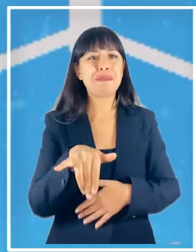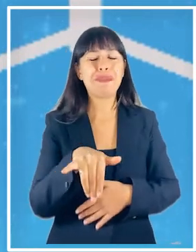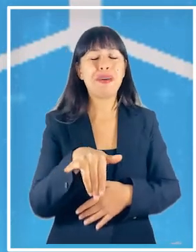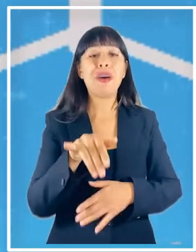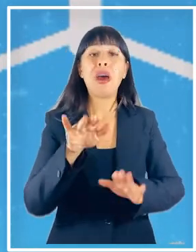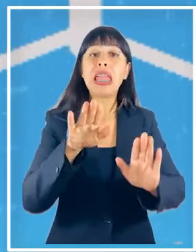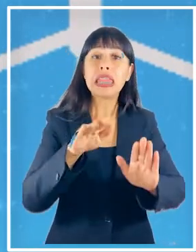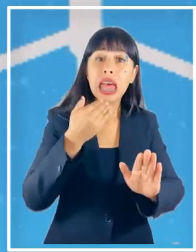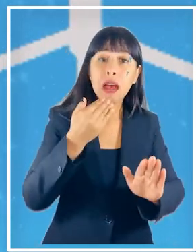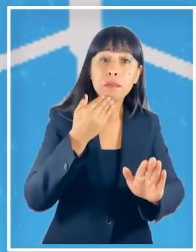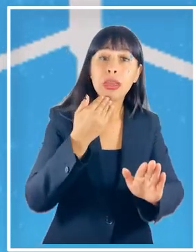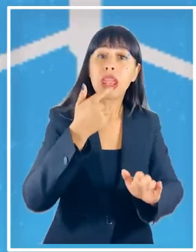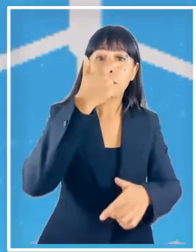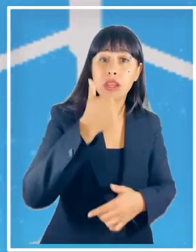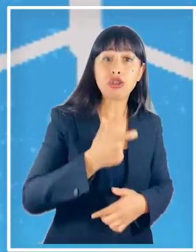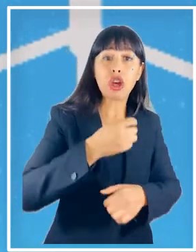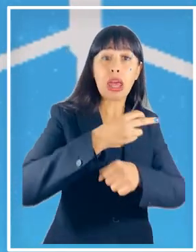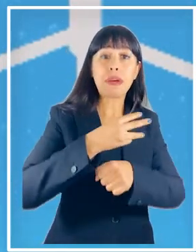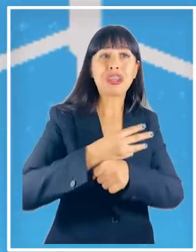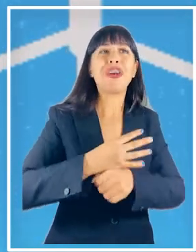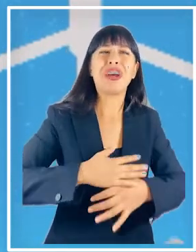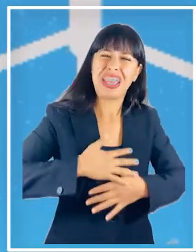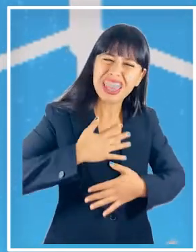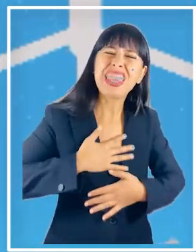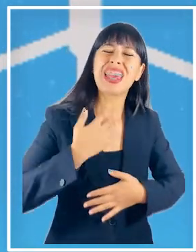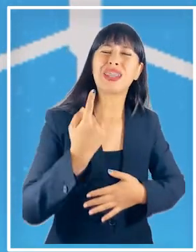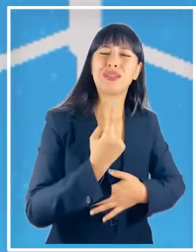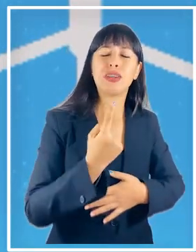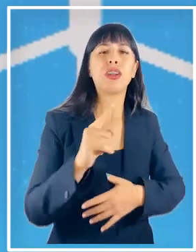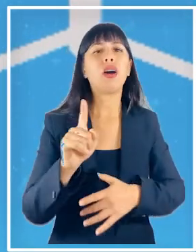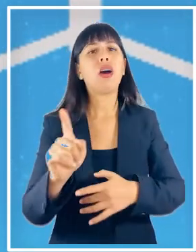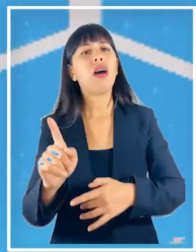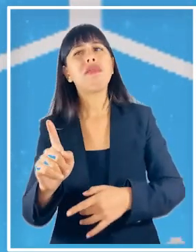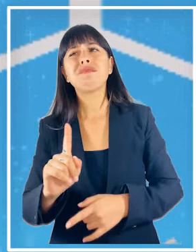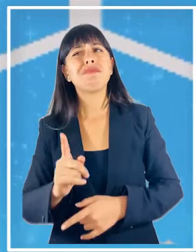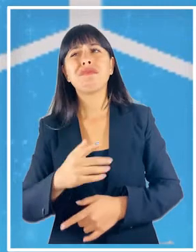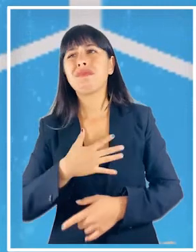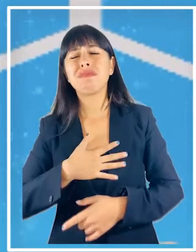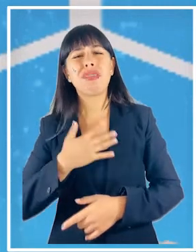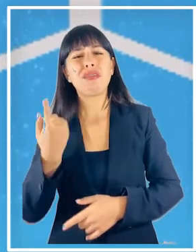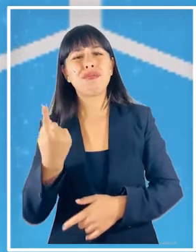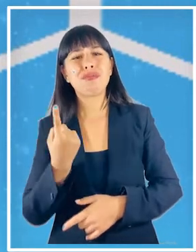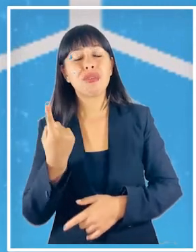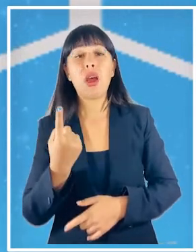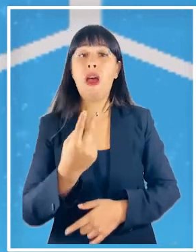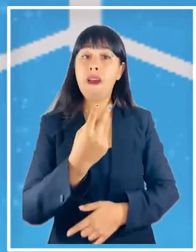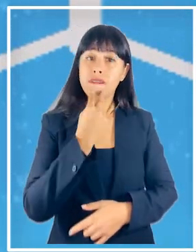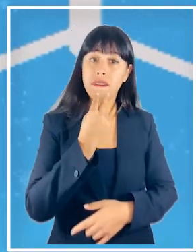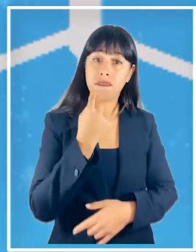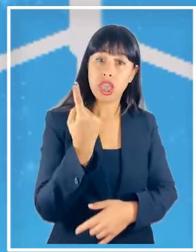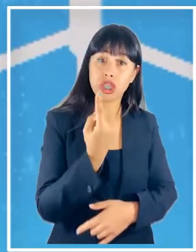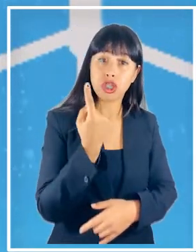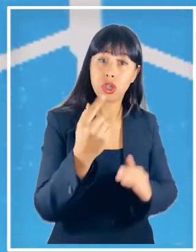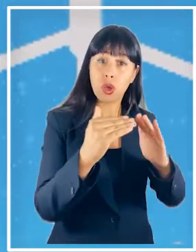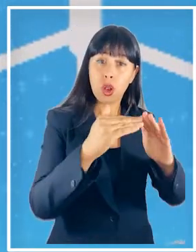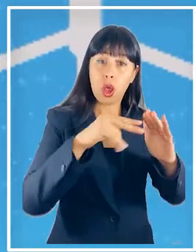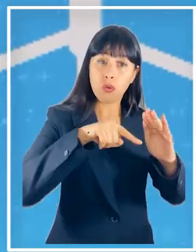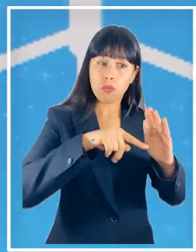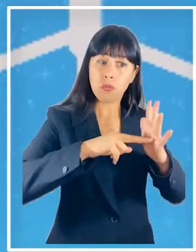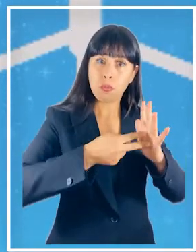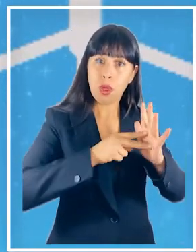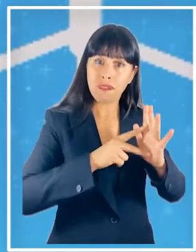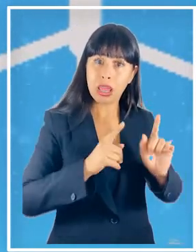deseada por la persona mayor que la soledad no deseada vivir solo no es necesariamente un problema